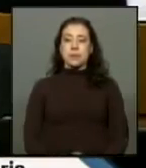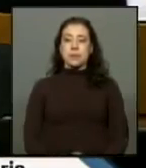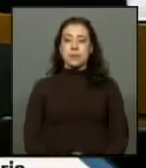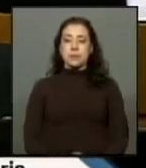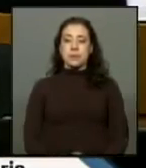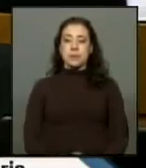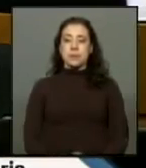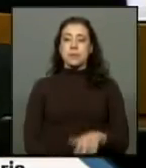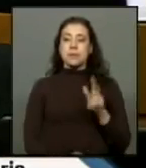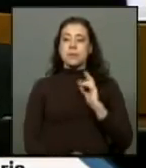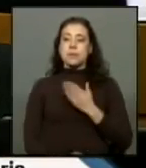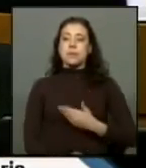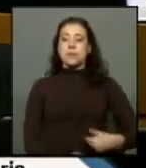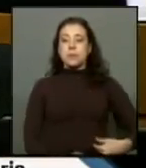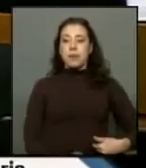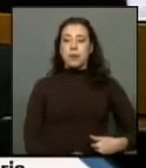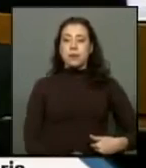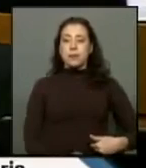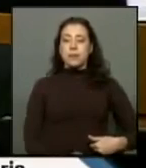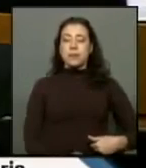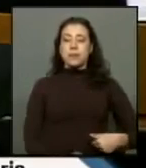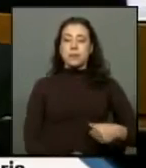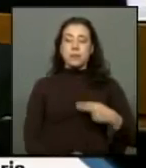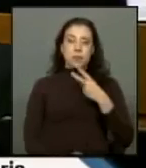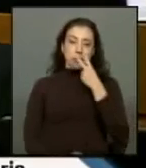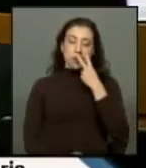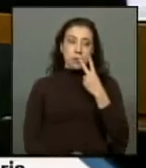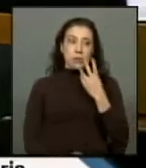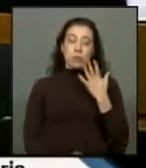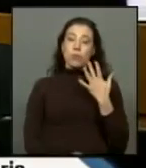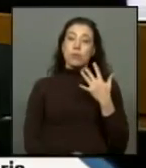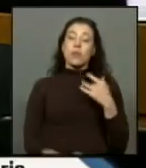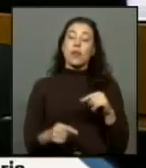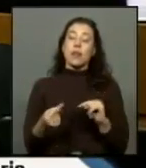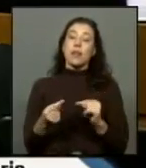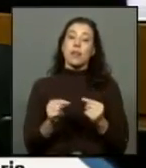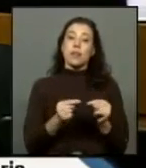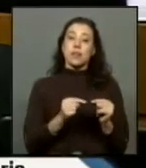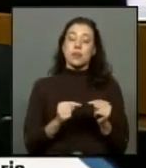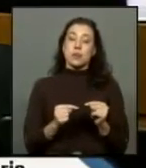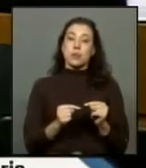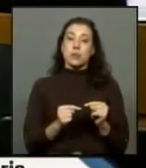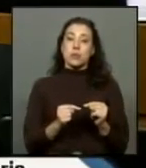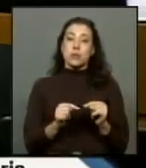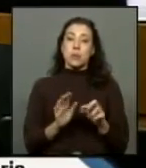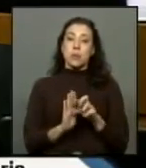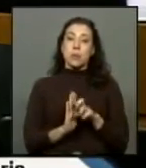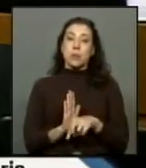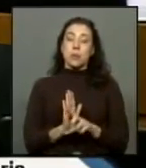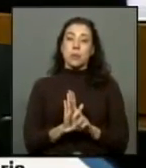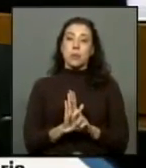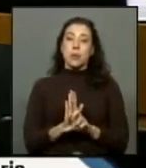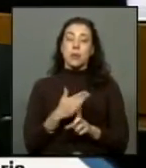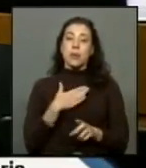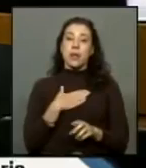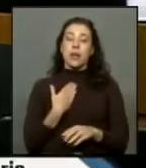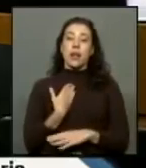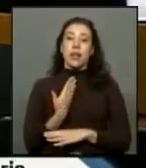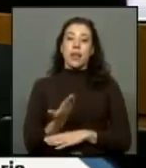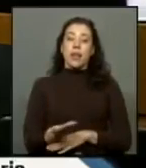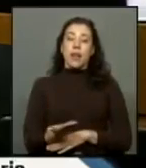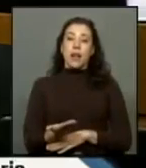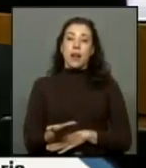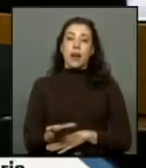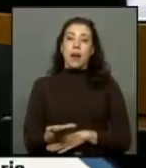señor presidente me parece muy simbólico que la discusión de este proyecto de ley que busca otorgar